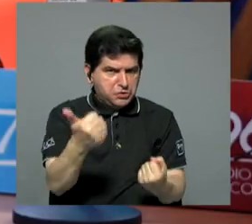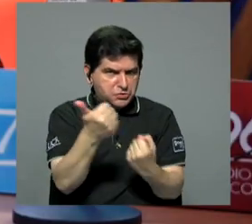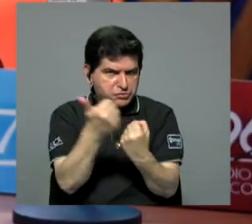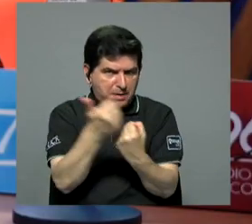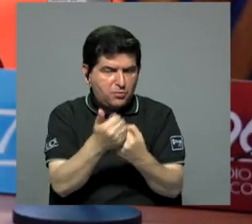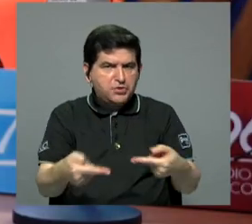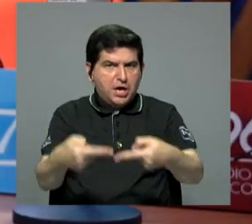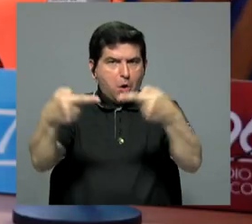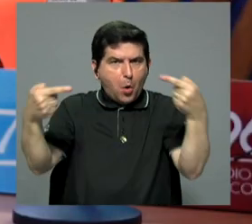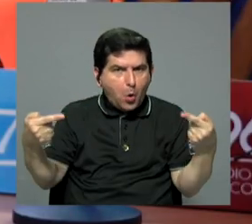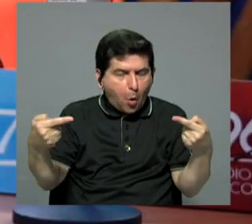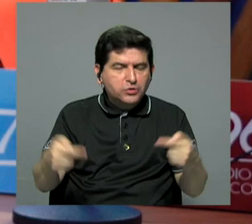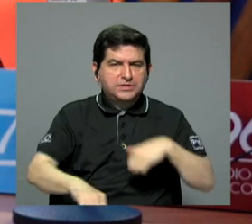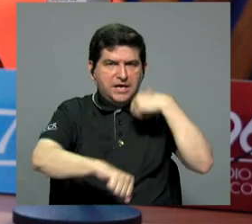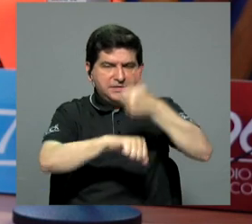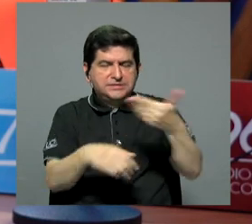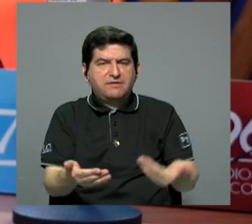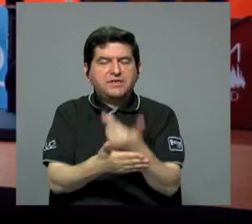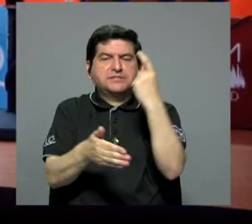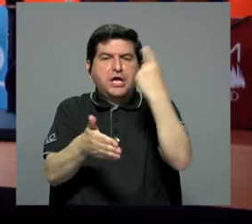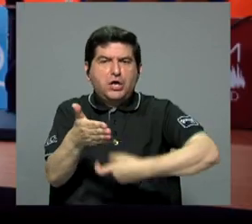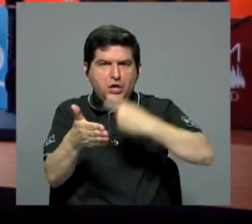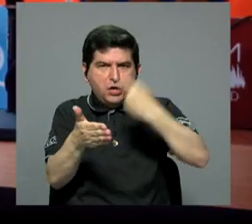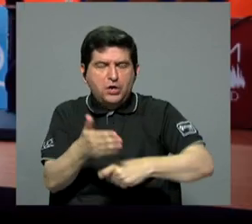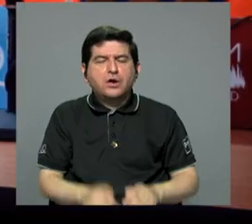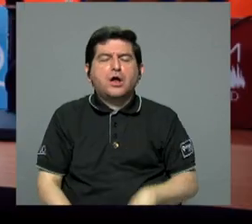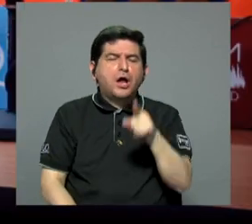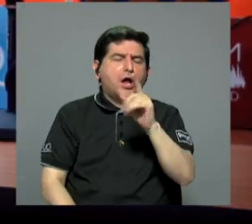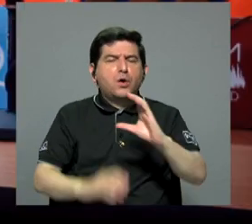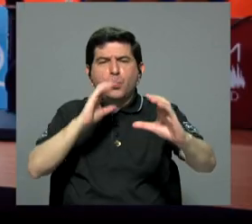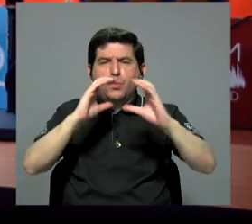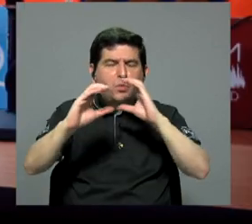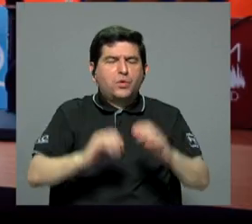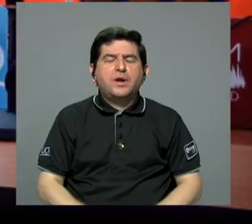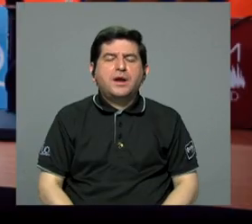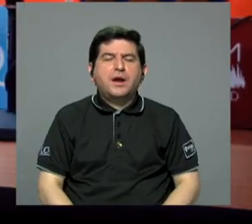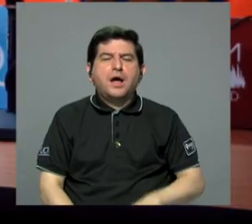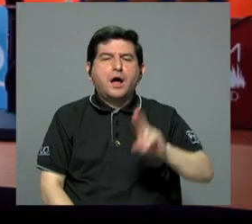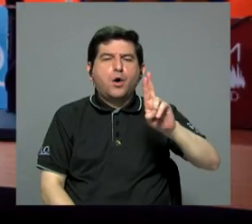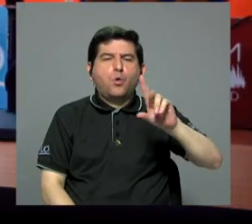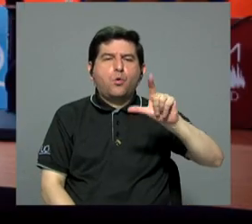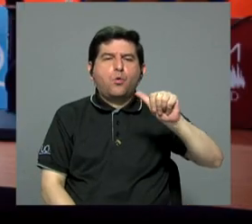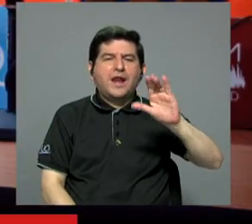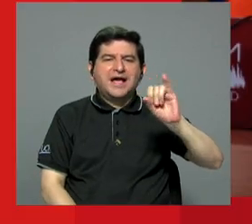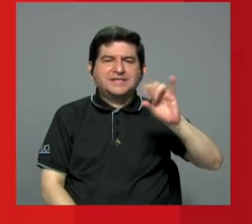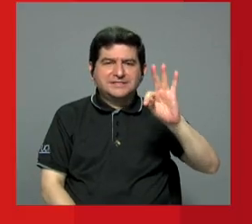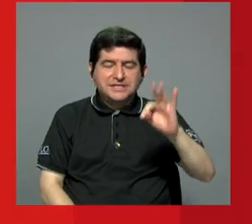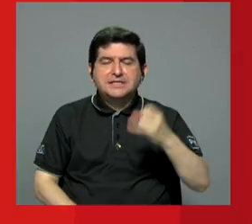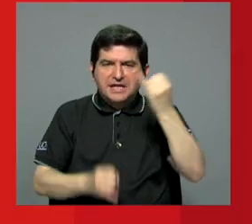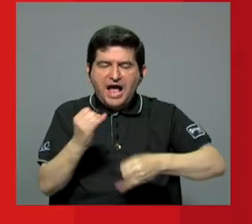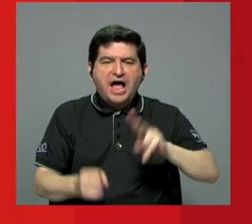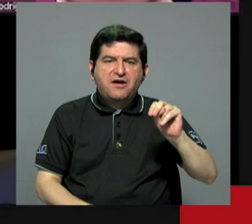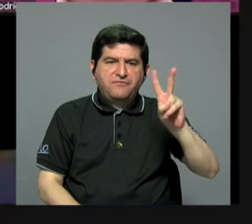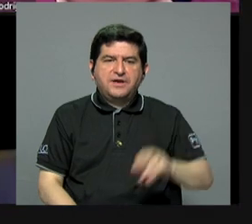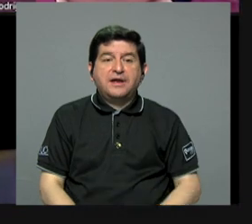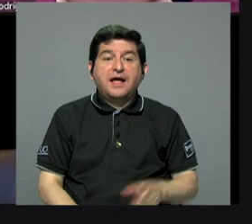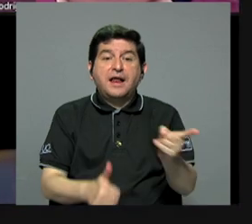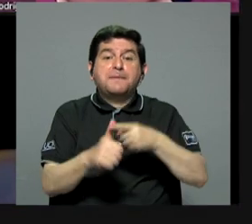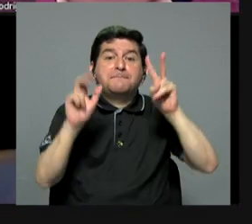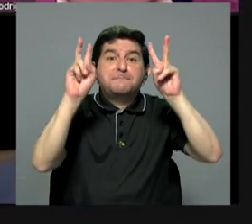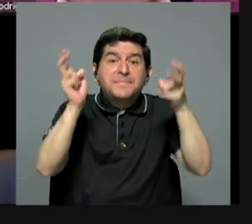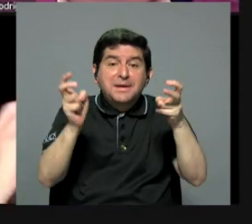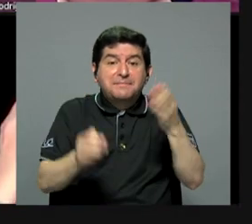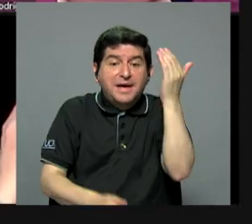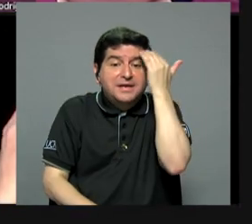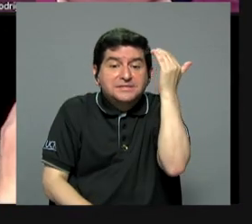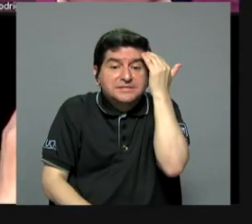favor o en contra de la creación de nuevos impuestos en un conversatorio que organizó la ULA-CIT a finales de noviembre. El primer tema que